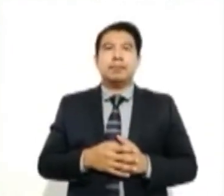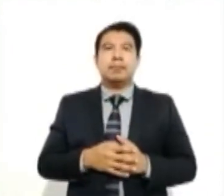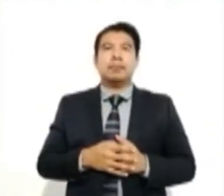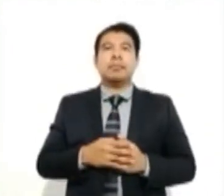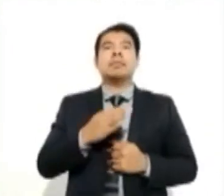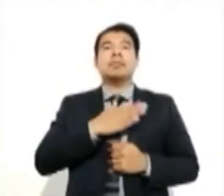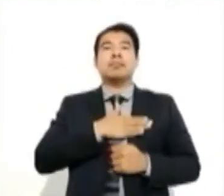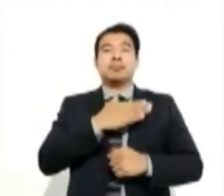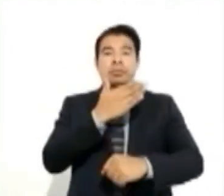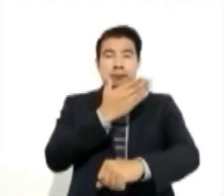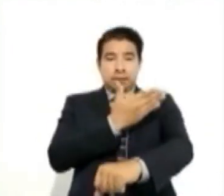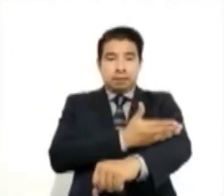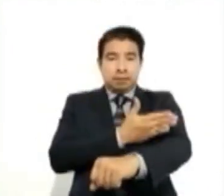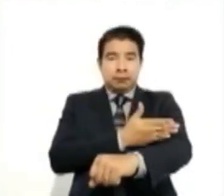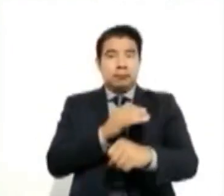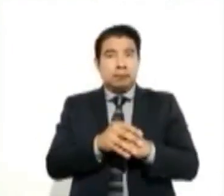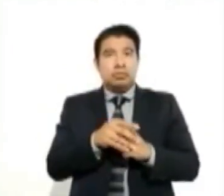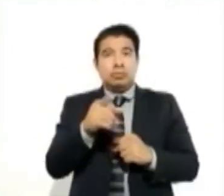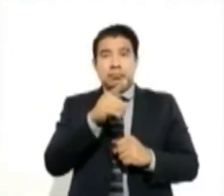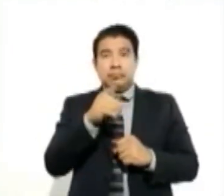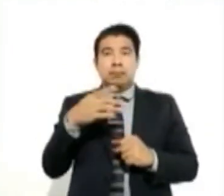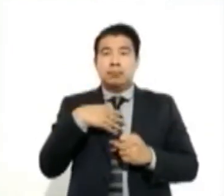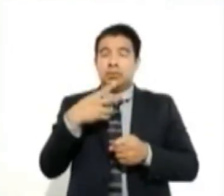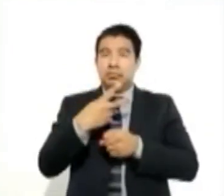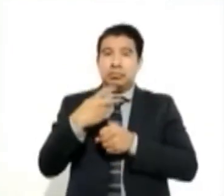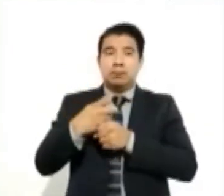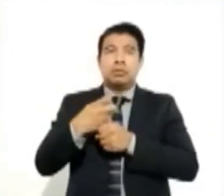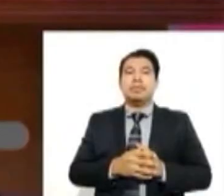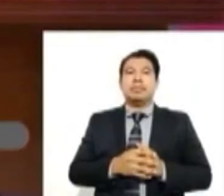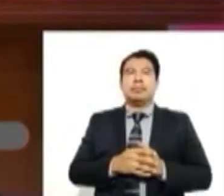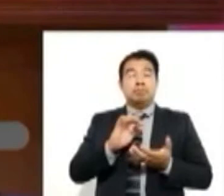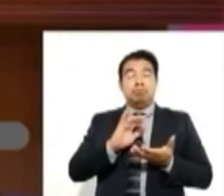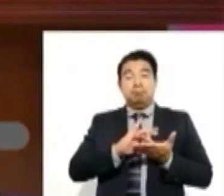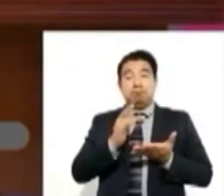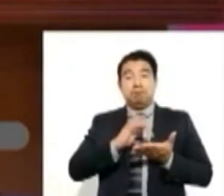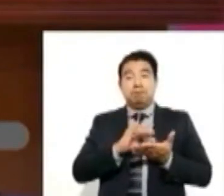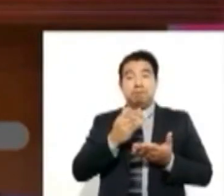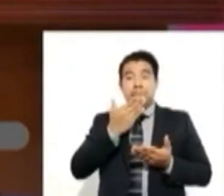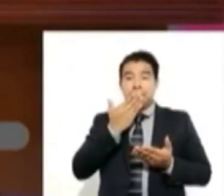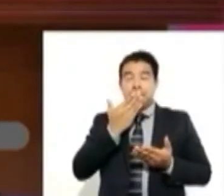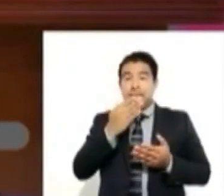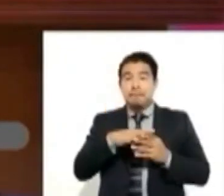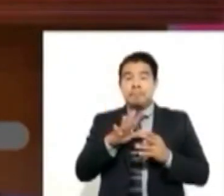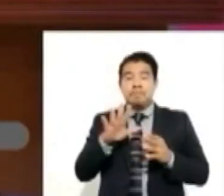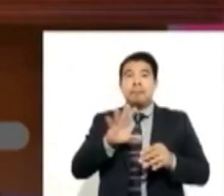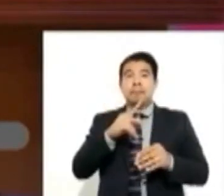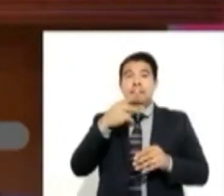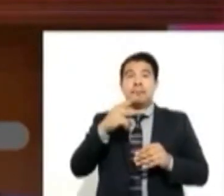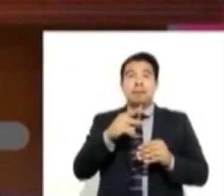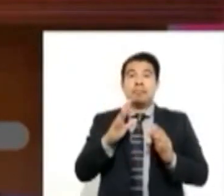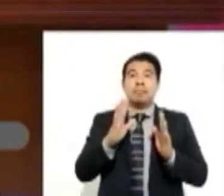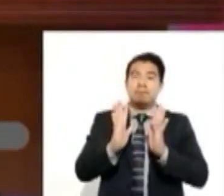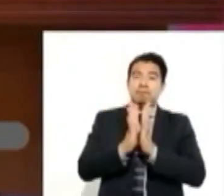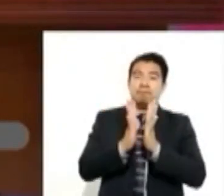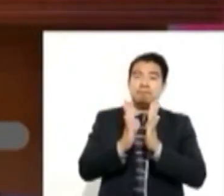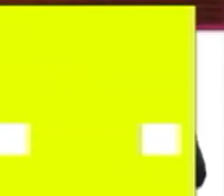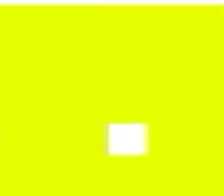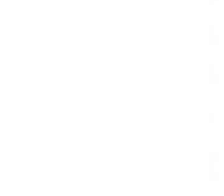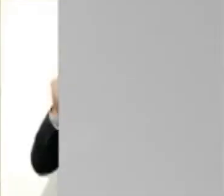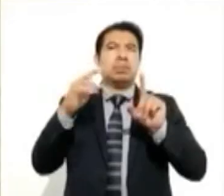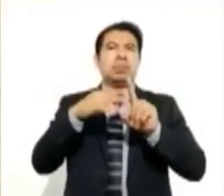existido propuestas al respecto, ya que se necesita el 1% del padrón electoral para promover una ley.